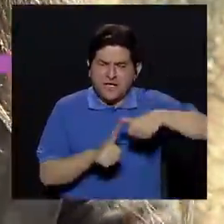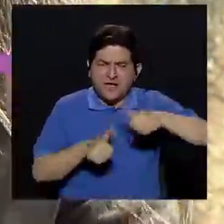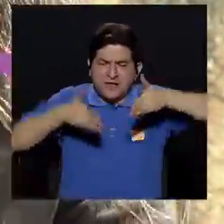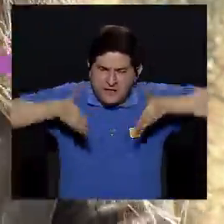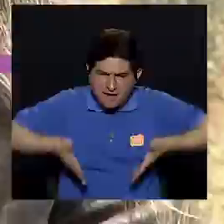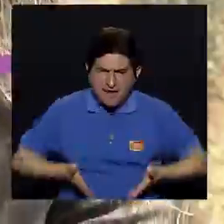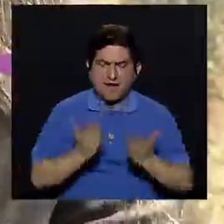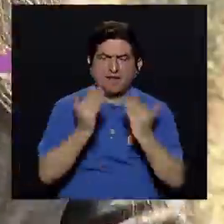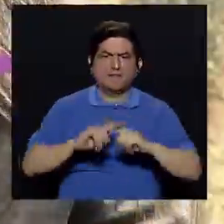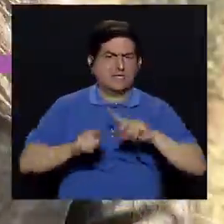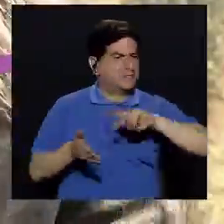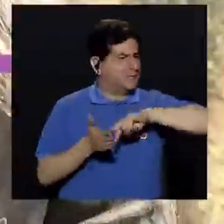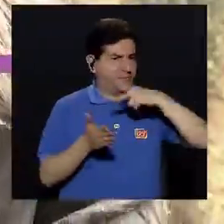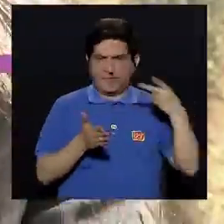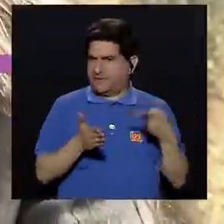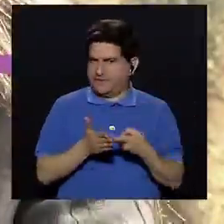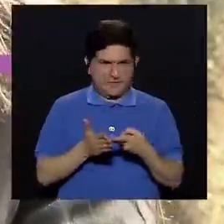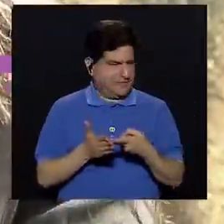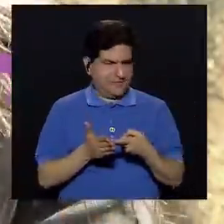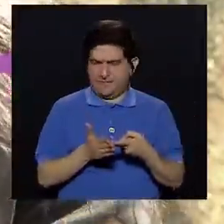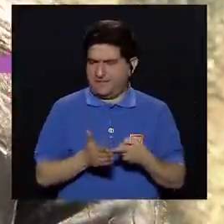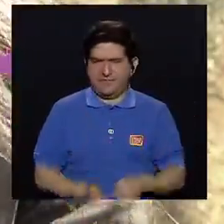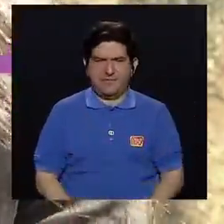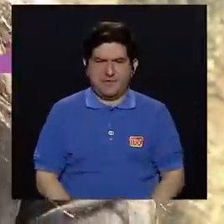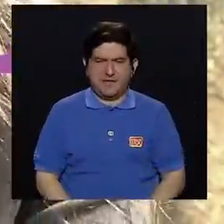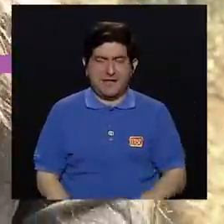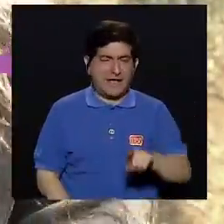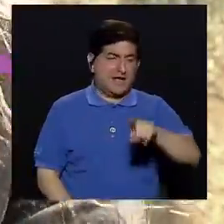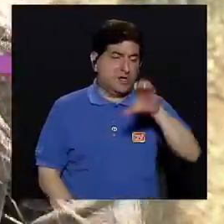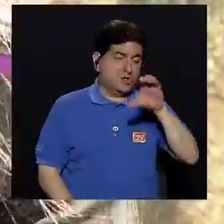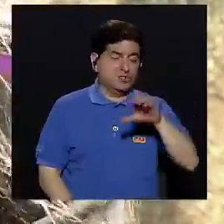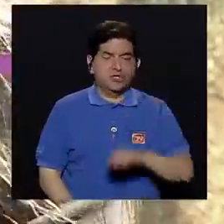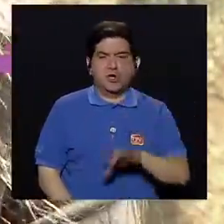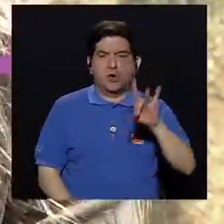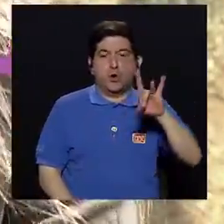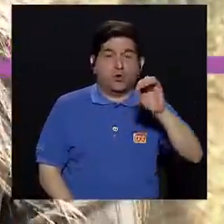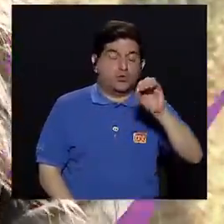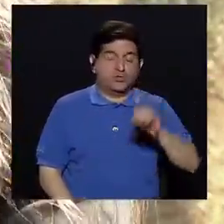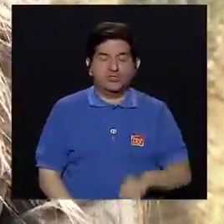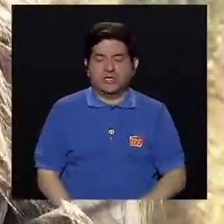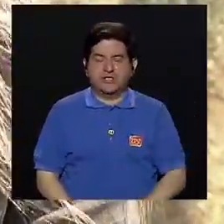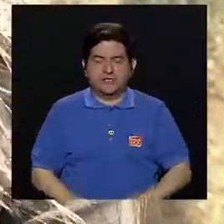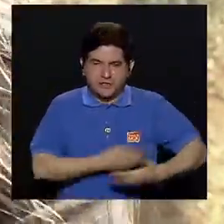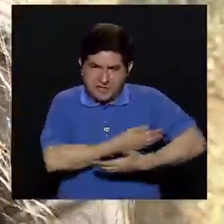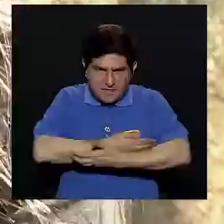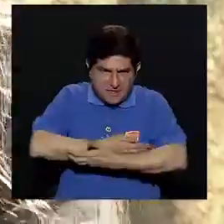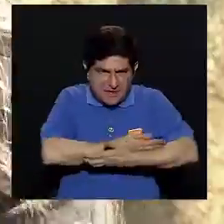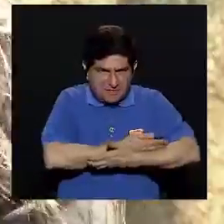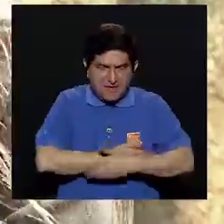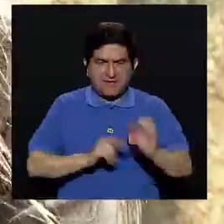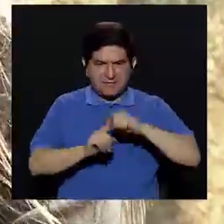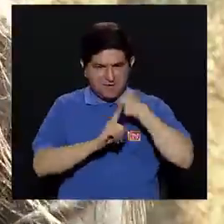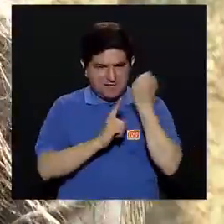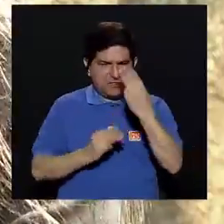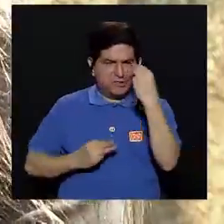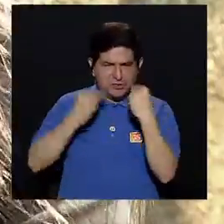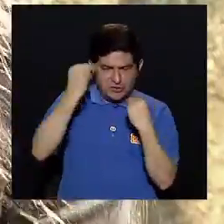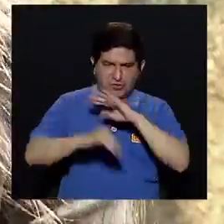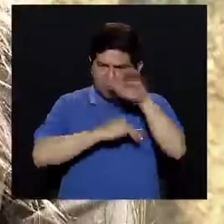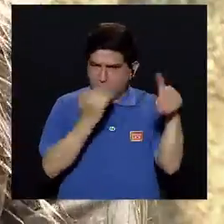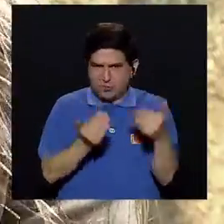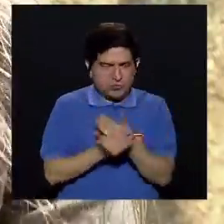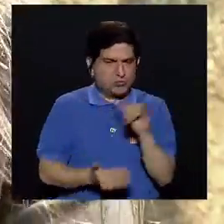desde que nace, pero no significa que vayan a ser los 100 pacientes o los 80 pacientes que vayan a tener esta malformación.